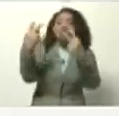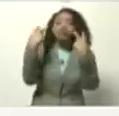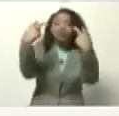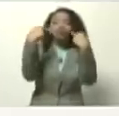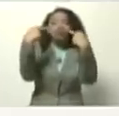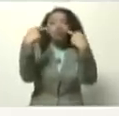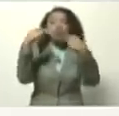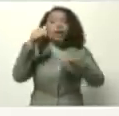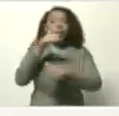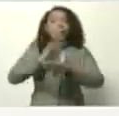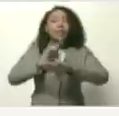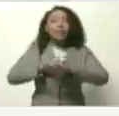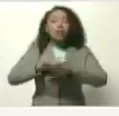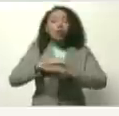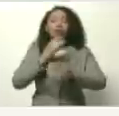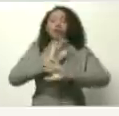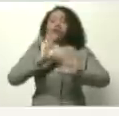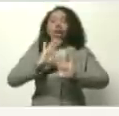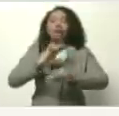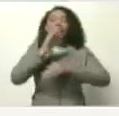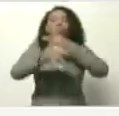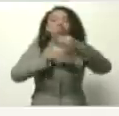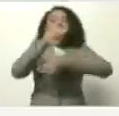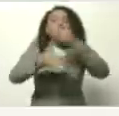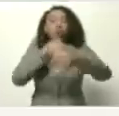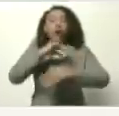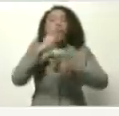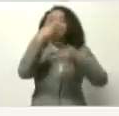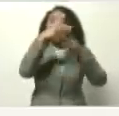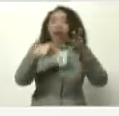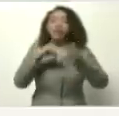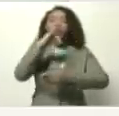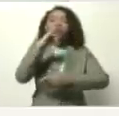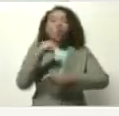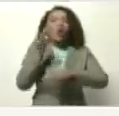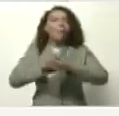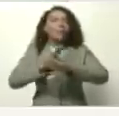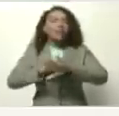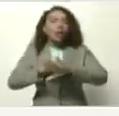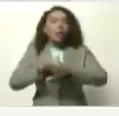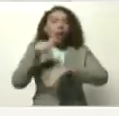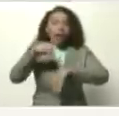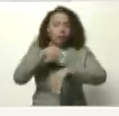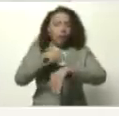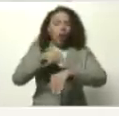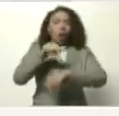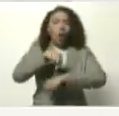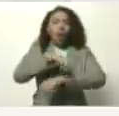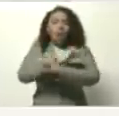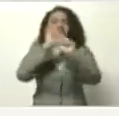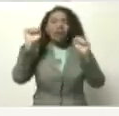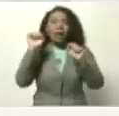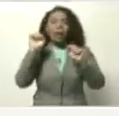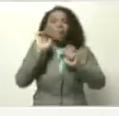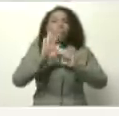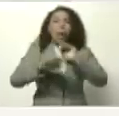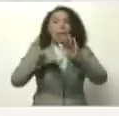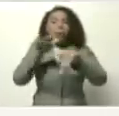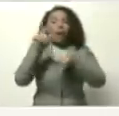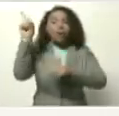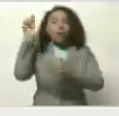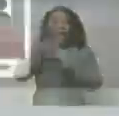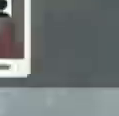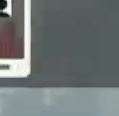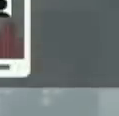ocurriendo. Ya se han dado varias informaciones. Nos gustaría saber de primera mano lo que ha ocurrido a primeras horas de esta mañana con el paso por Paria en el Estado